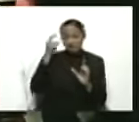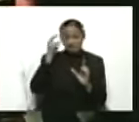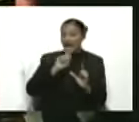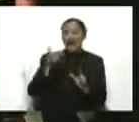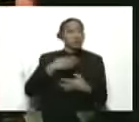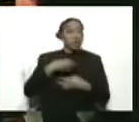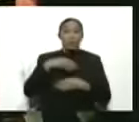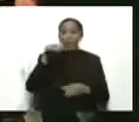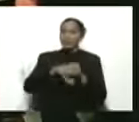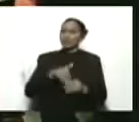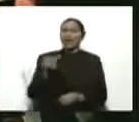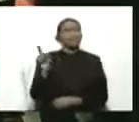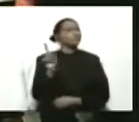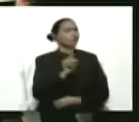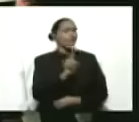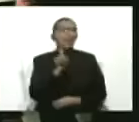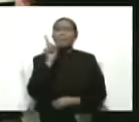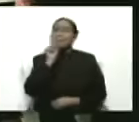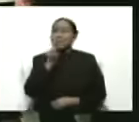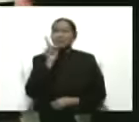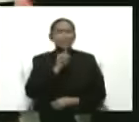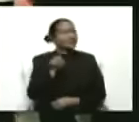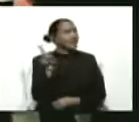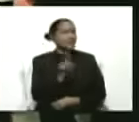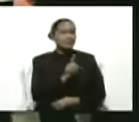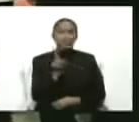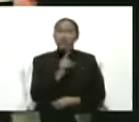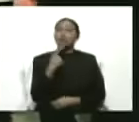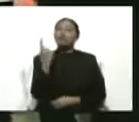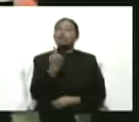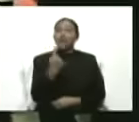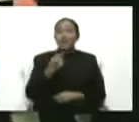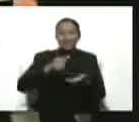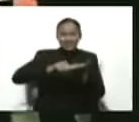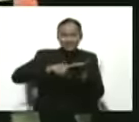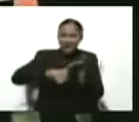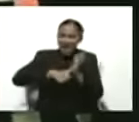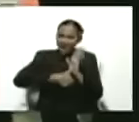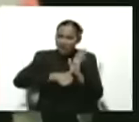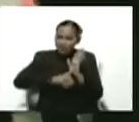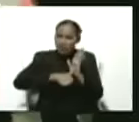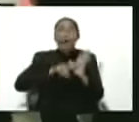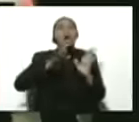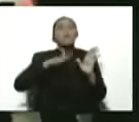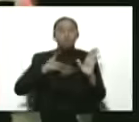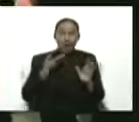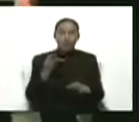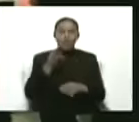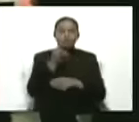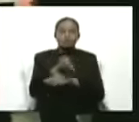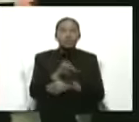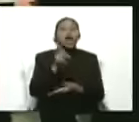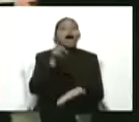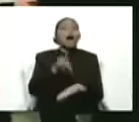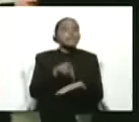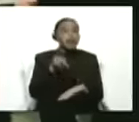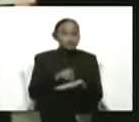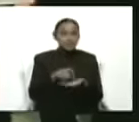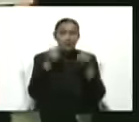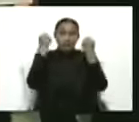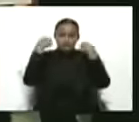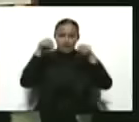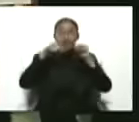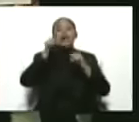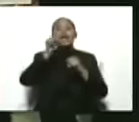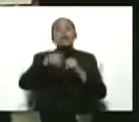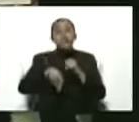requisito de la cédula de identidad así esté vencida. Y en el caso del simulacro, igual. Y a